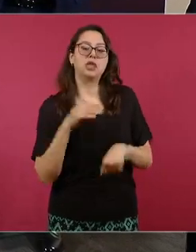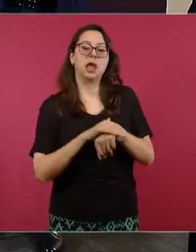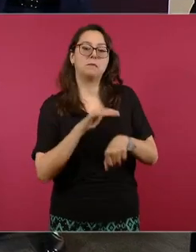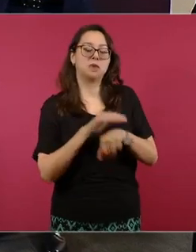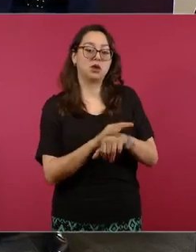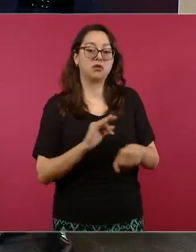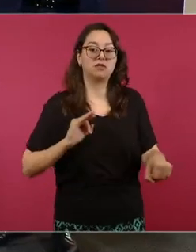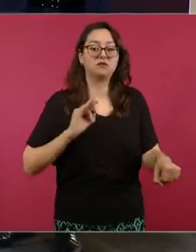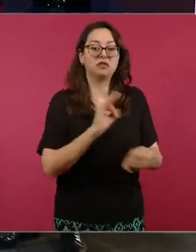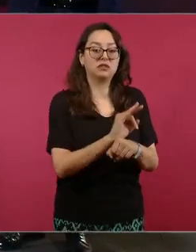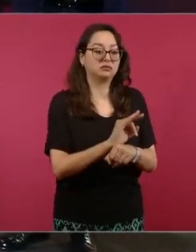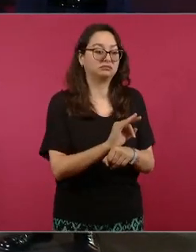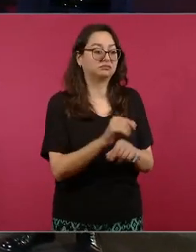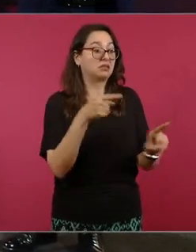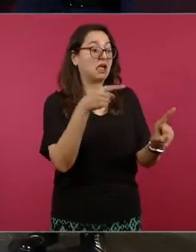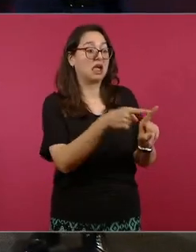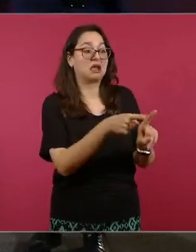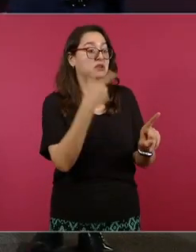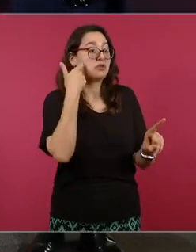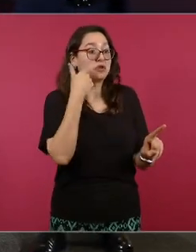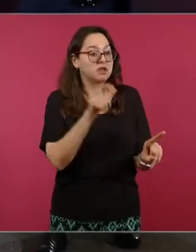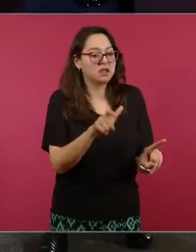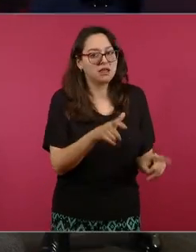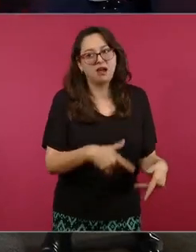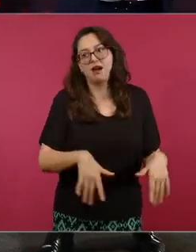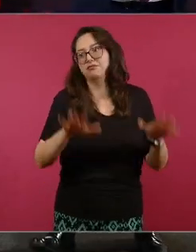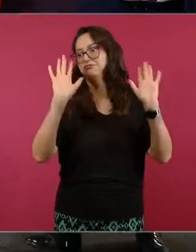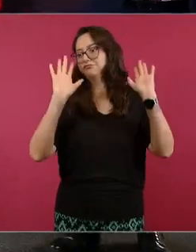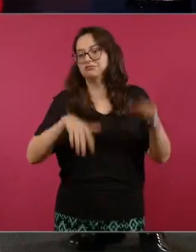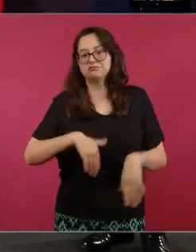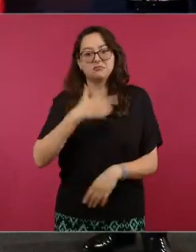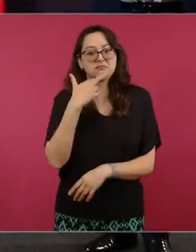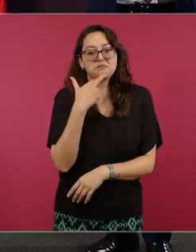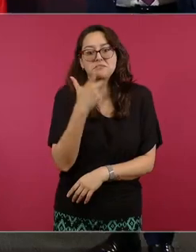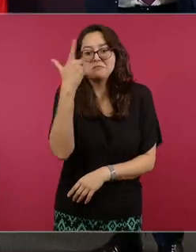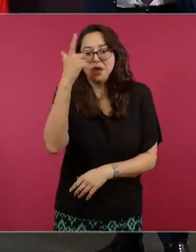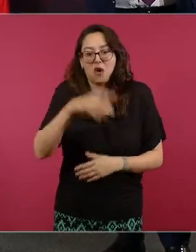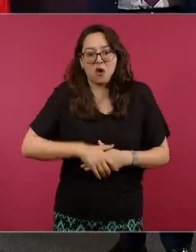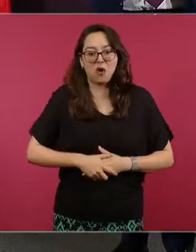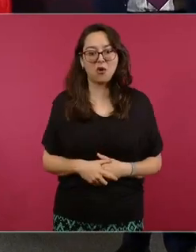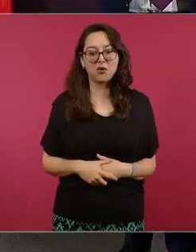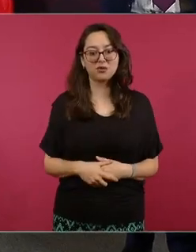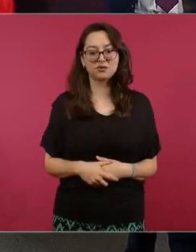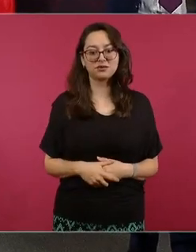por buscar una salida